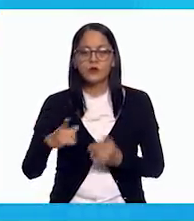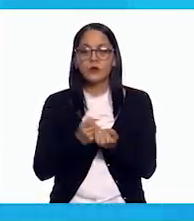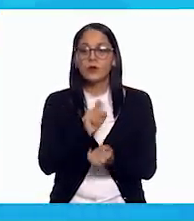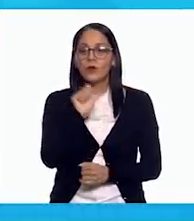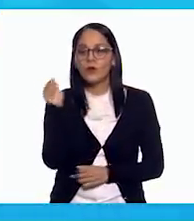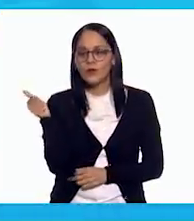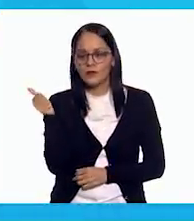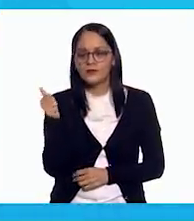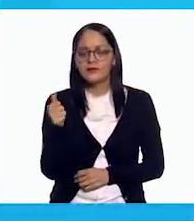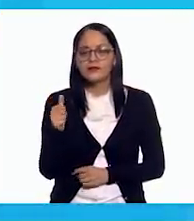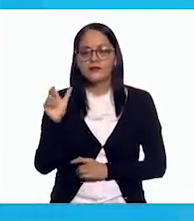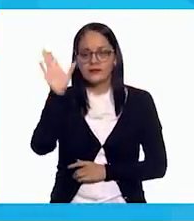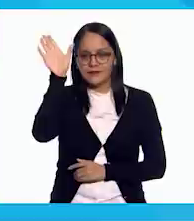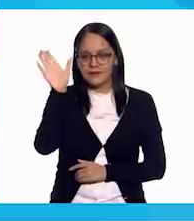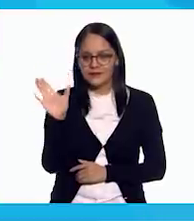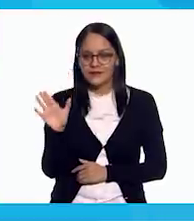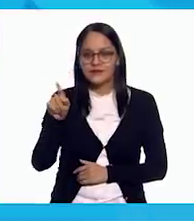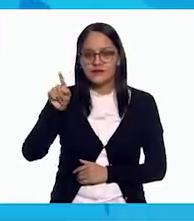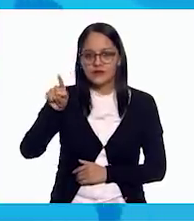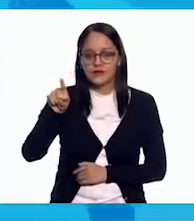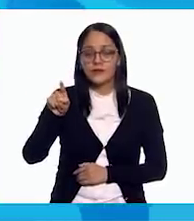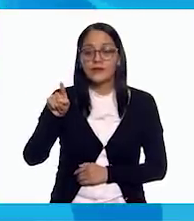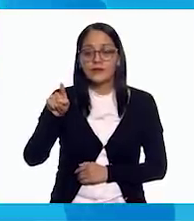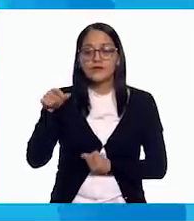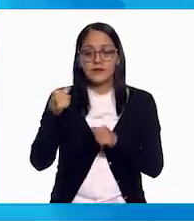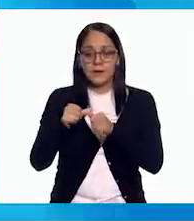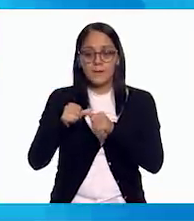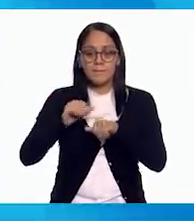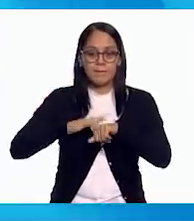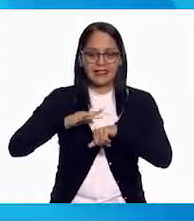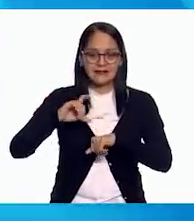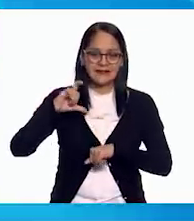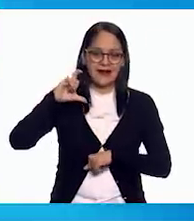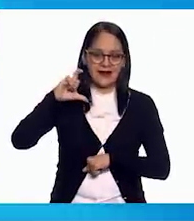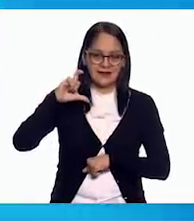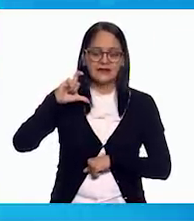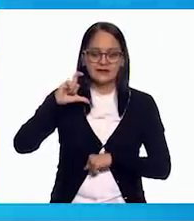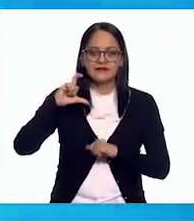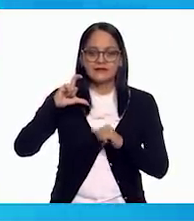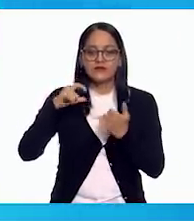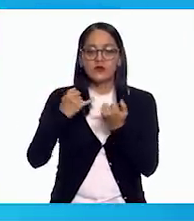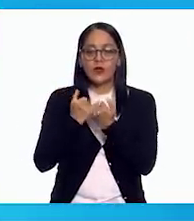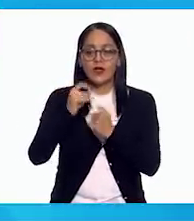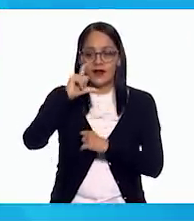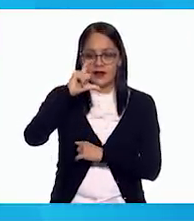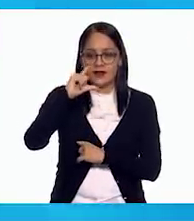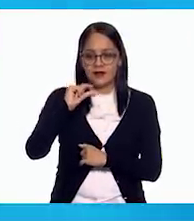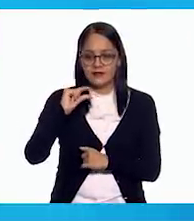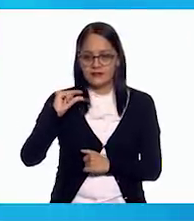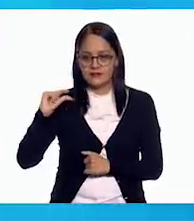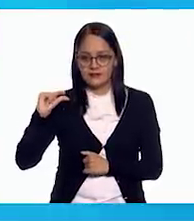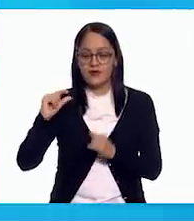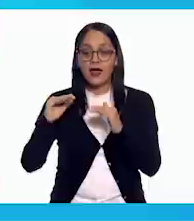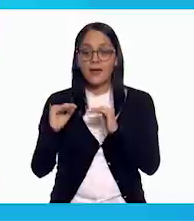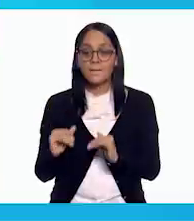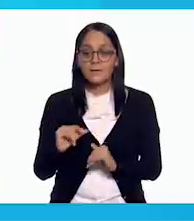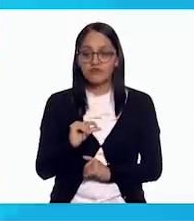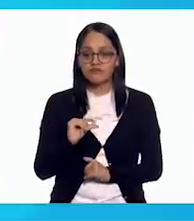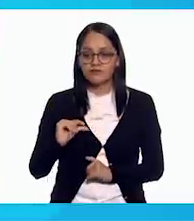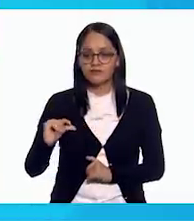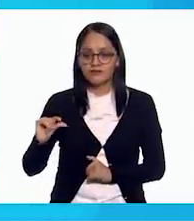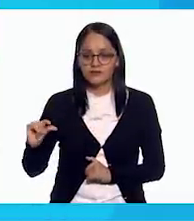otro lado están más grandes las letras en minúsculas y abajo vienen minúsculas,